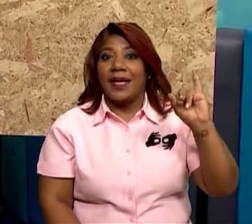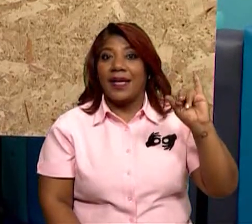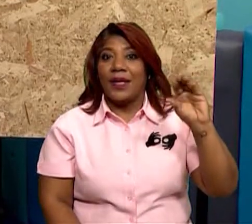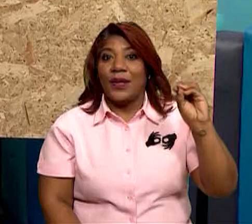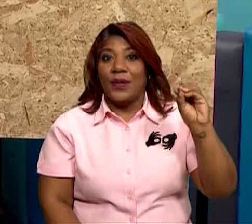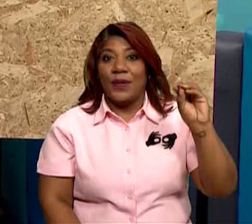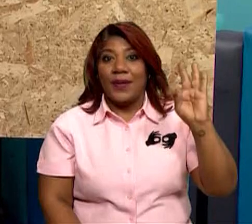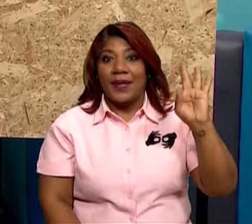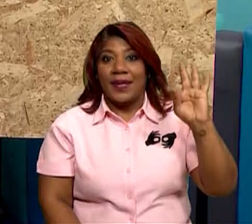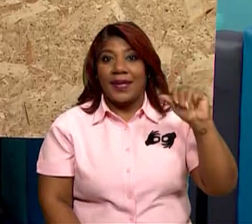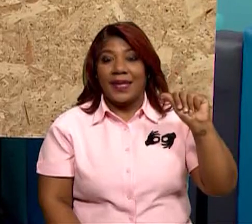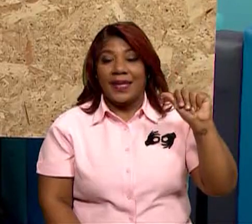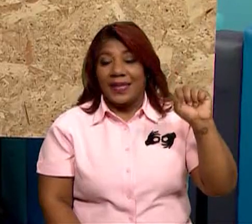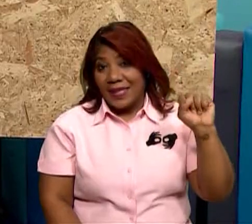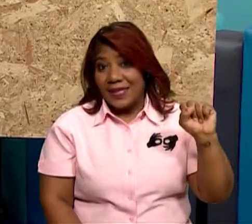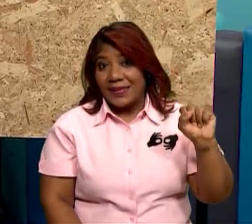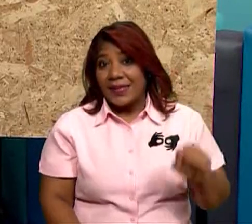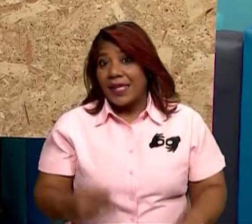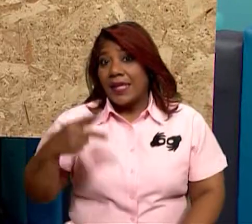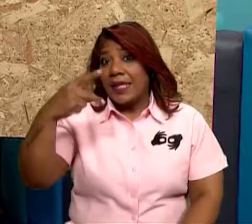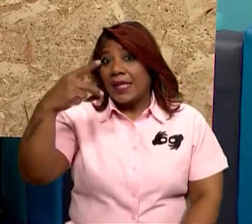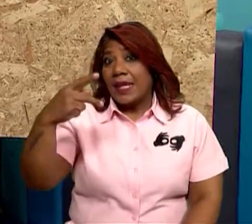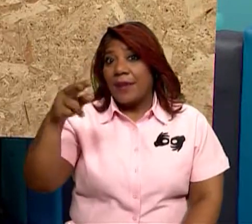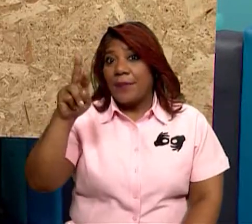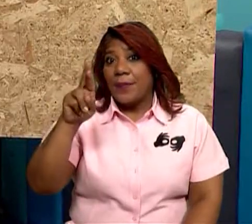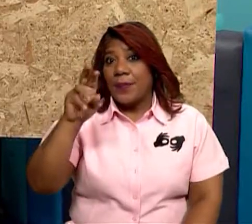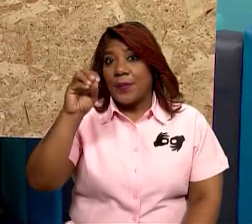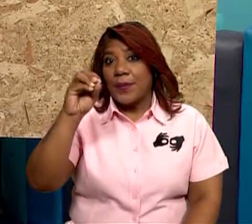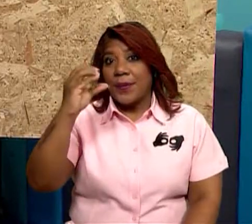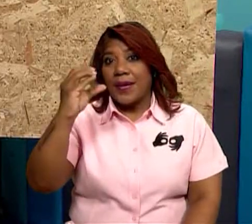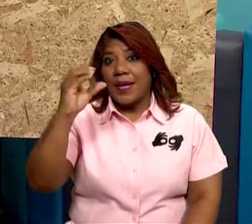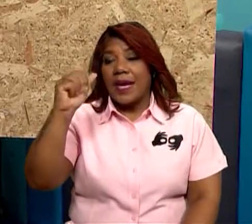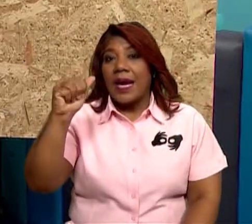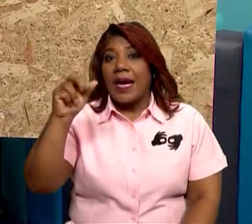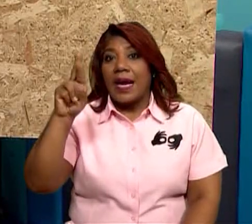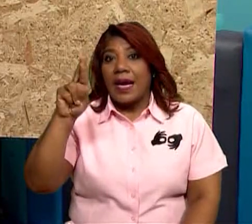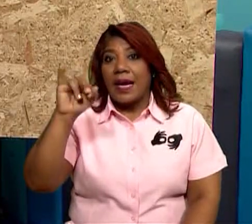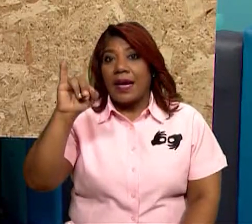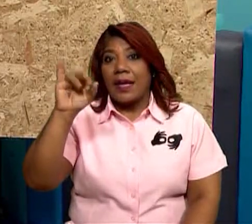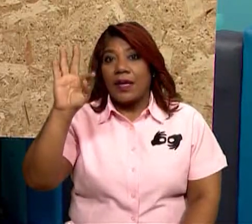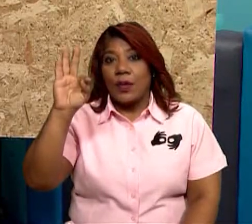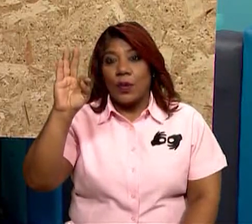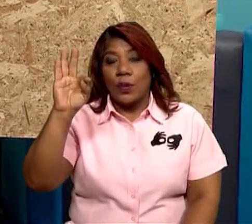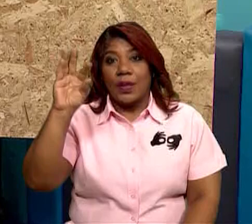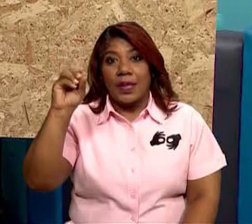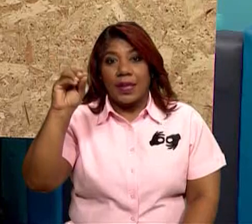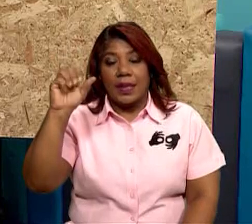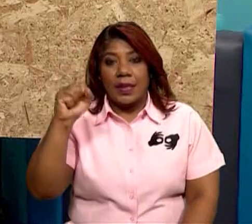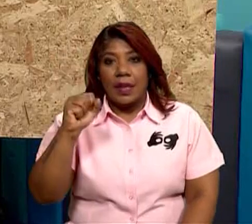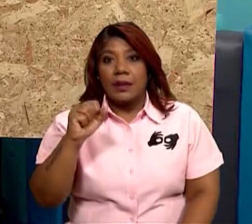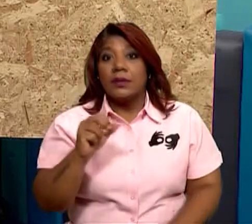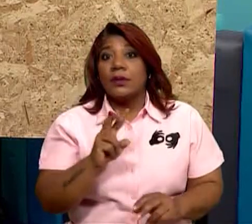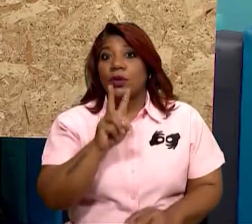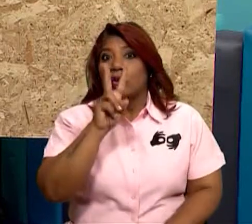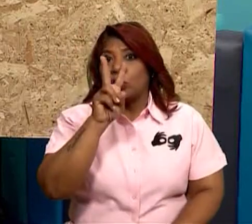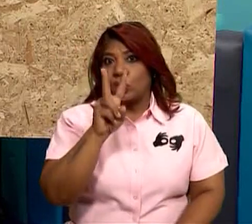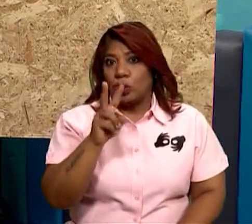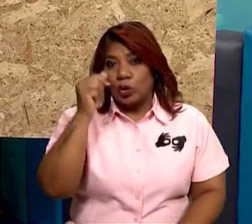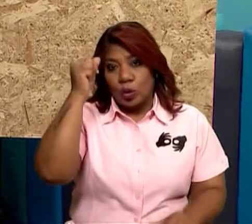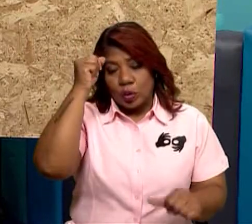aquí un esquema para ver cuál es la importancia de las células, cómo se clasifican,